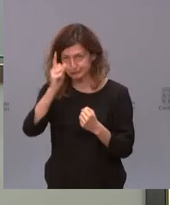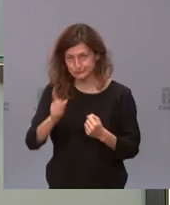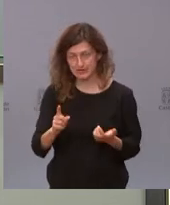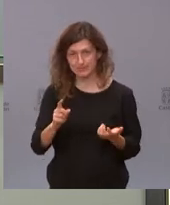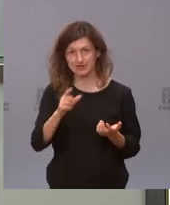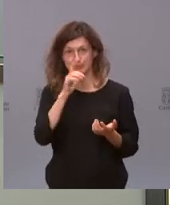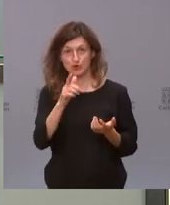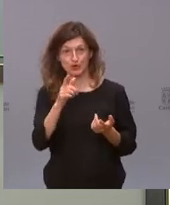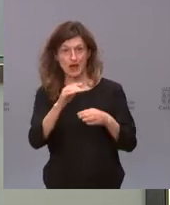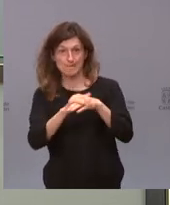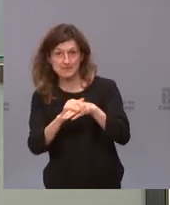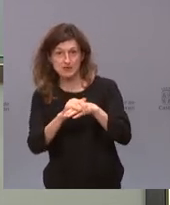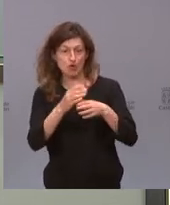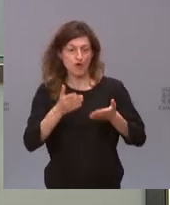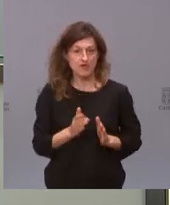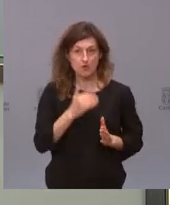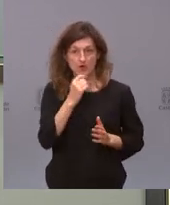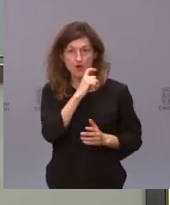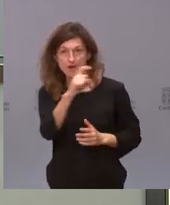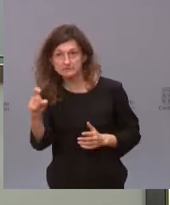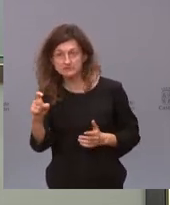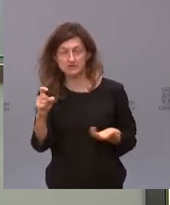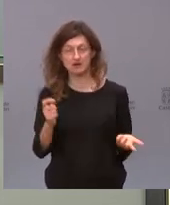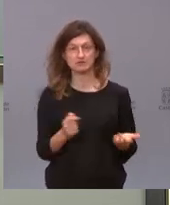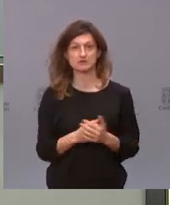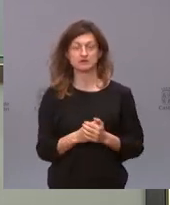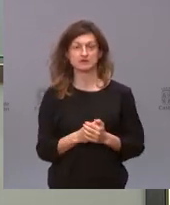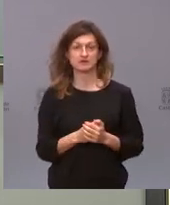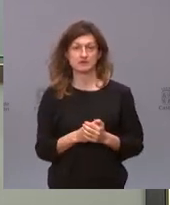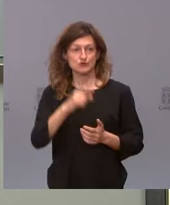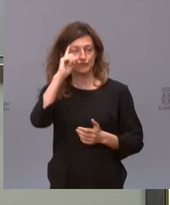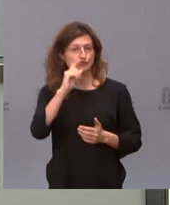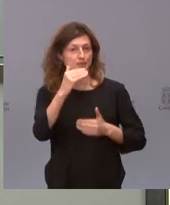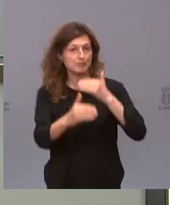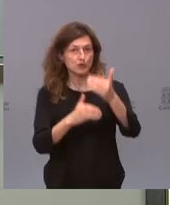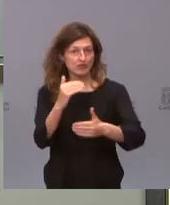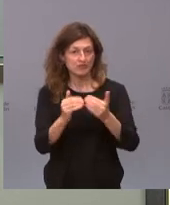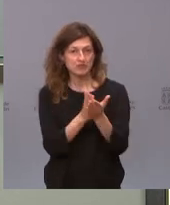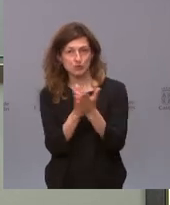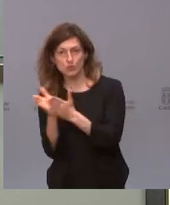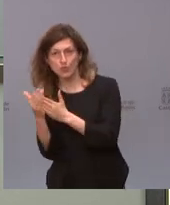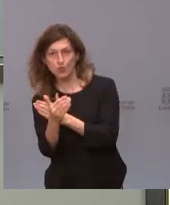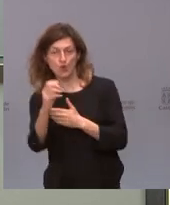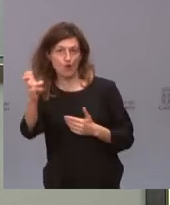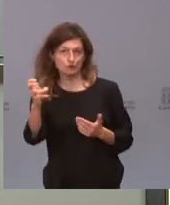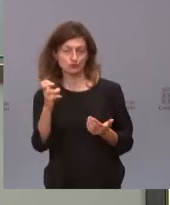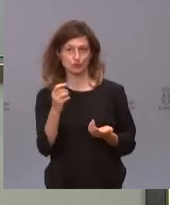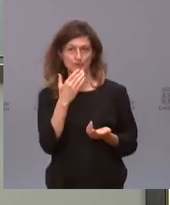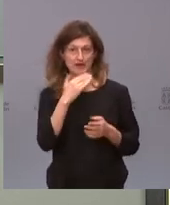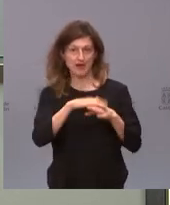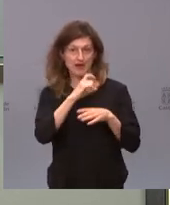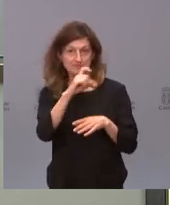que enterar por algún amigo, algún hijo o algo. No sé si hay algún procedimiento alternativo, que habría algún refuerzo para